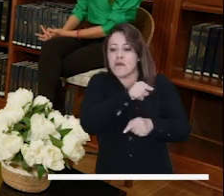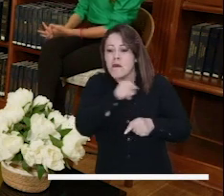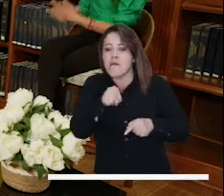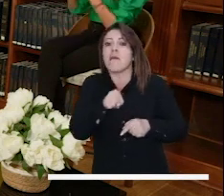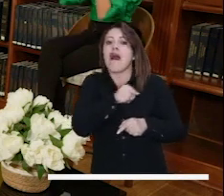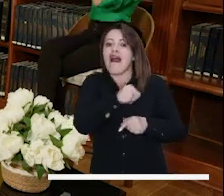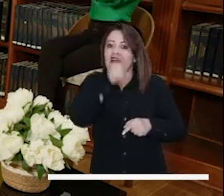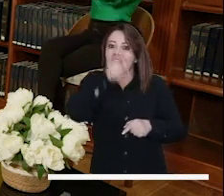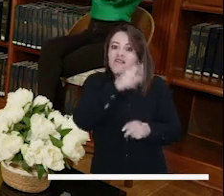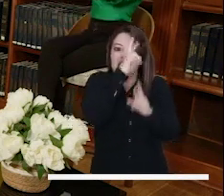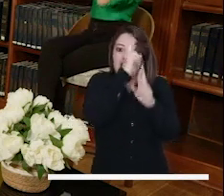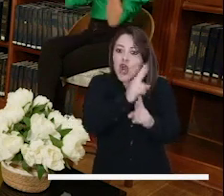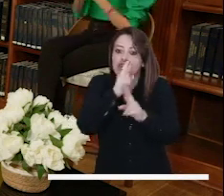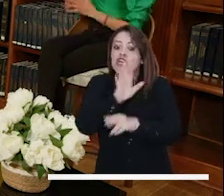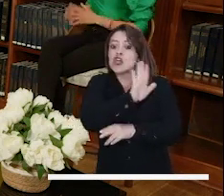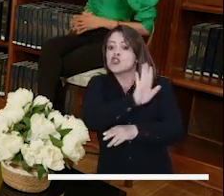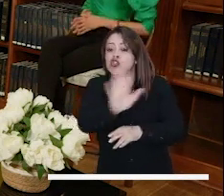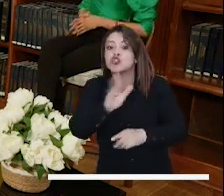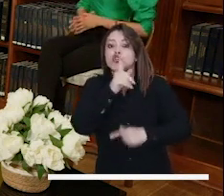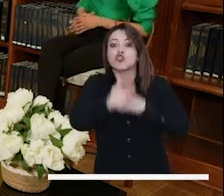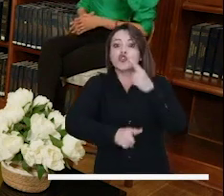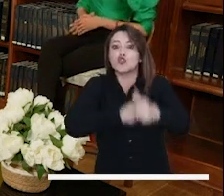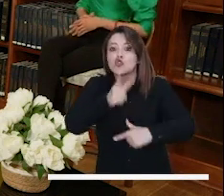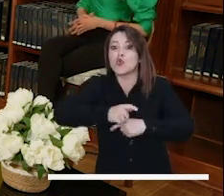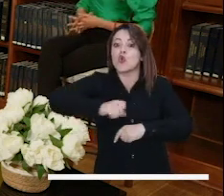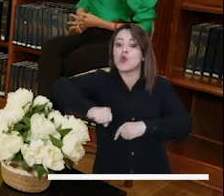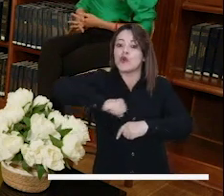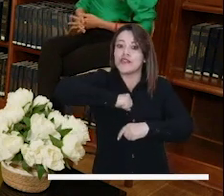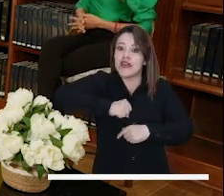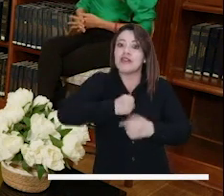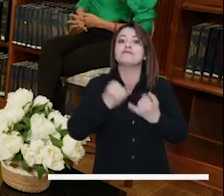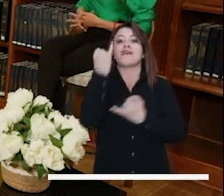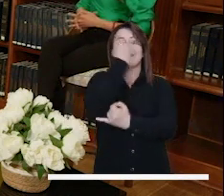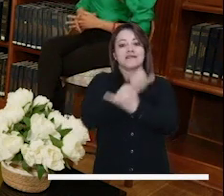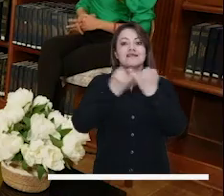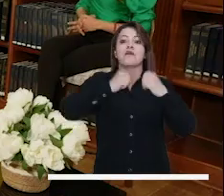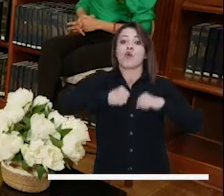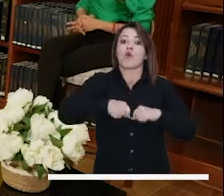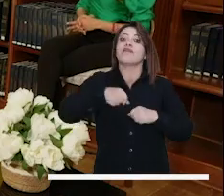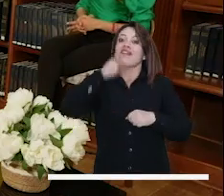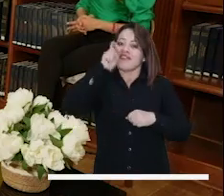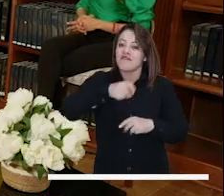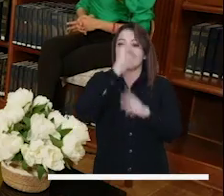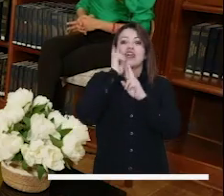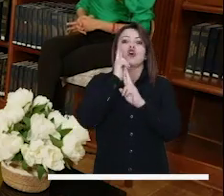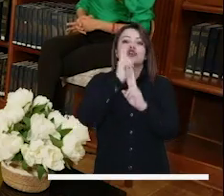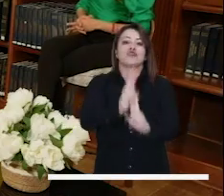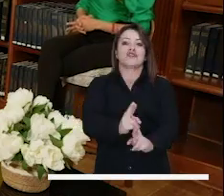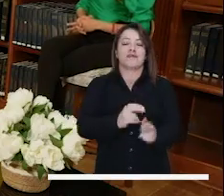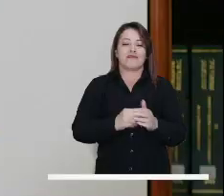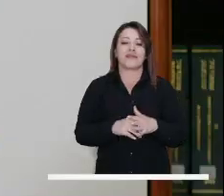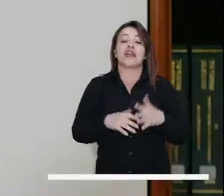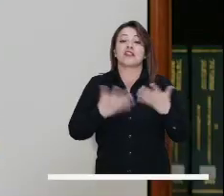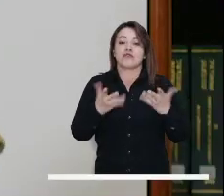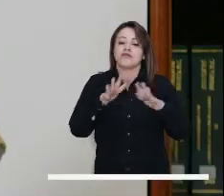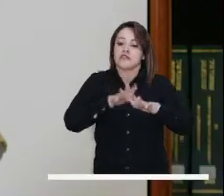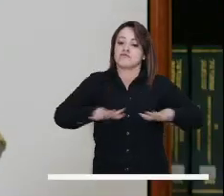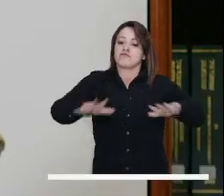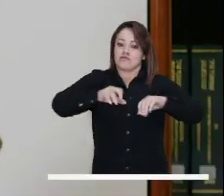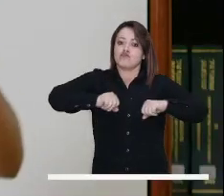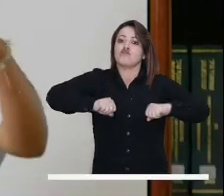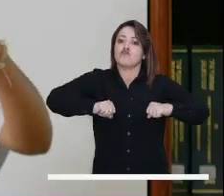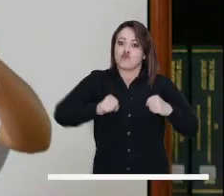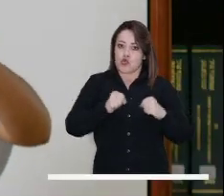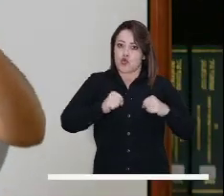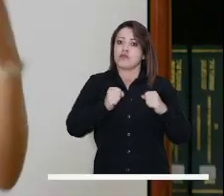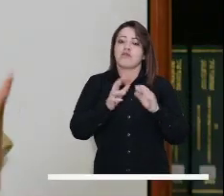reconocieran en todas esas luchas que no son solamente luchas por los derechos, sino por la identidad de Bogotá. Entonces yo creo